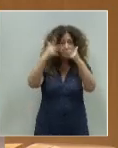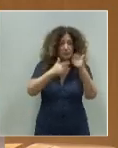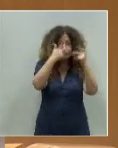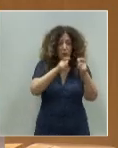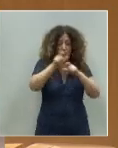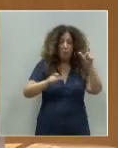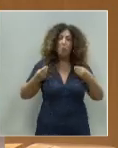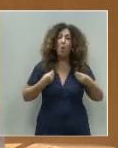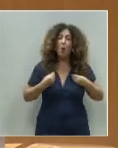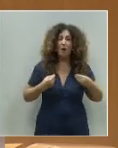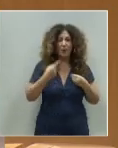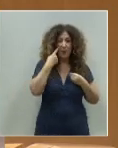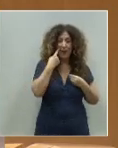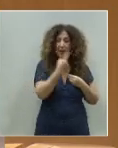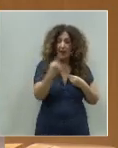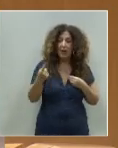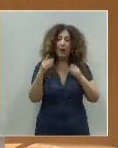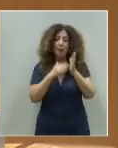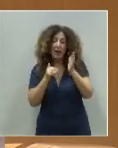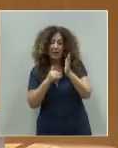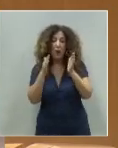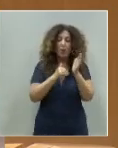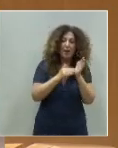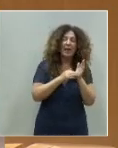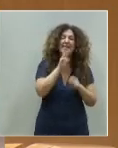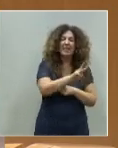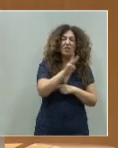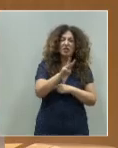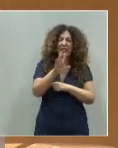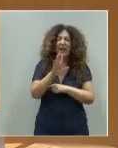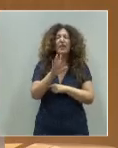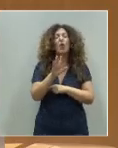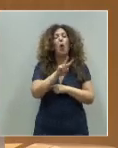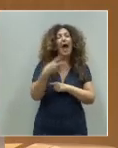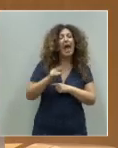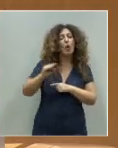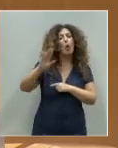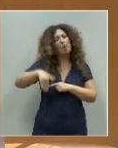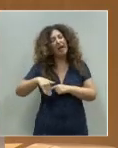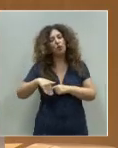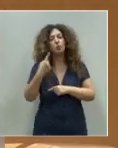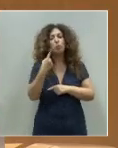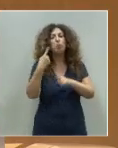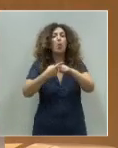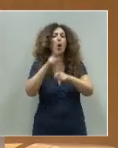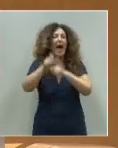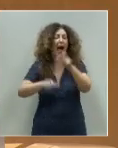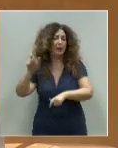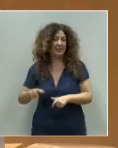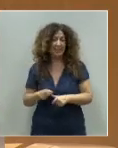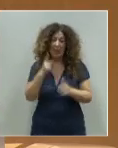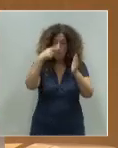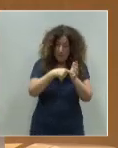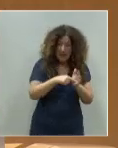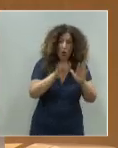es que cada valenciano o cada valenciana recibirá 385 euros menos por habitante. Es decir, 1.958